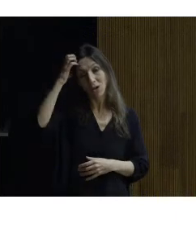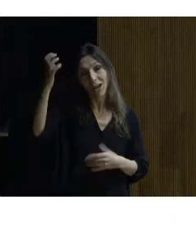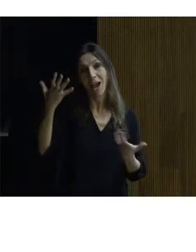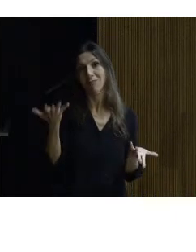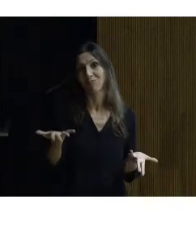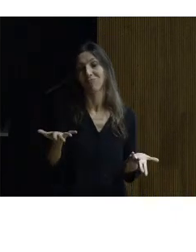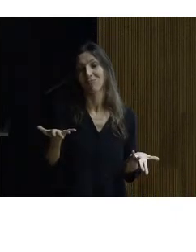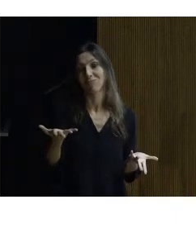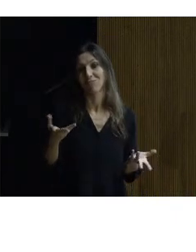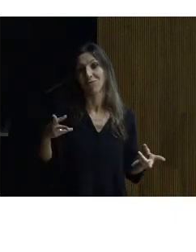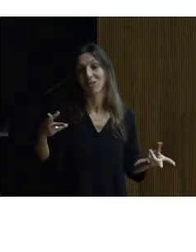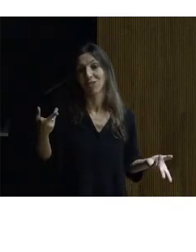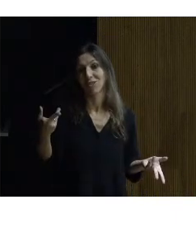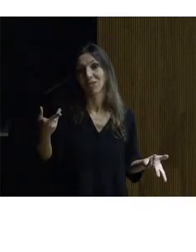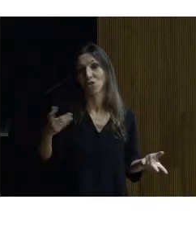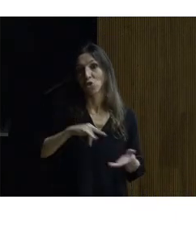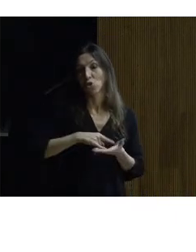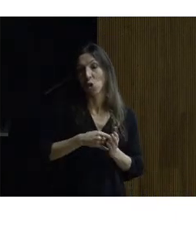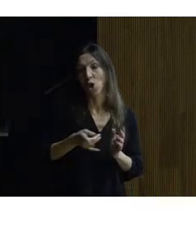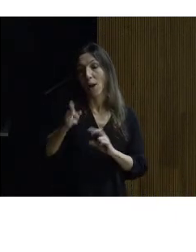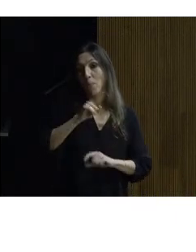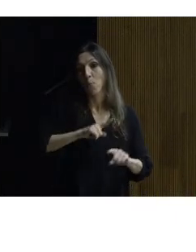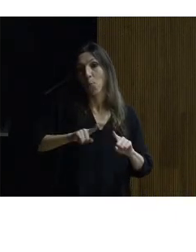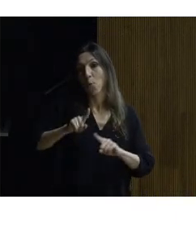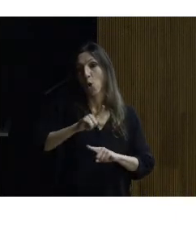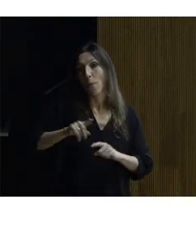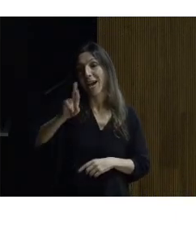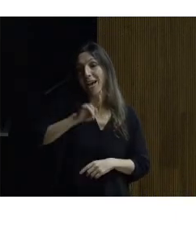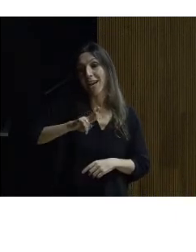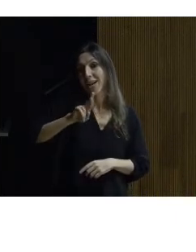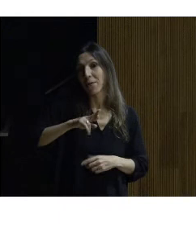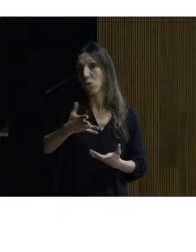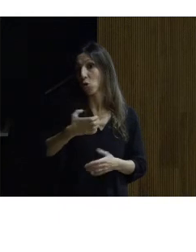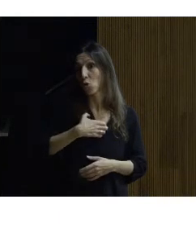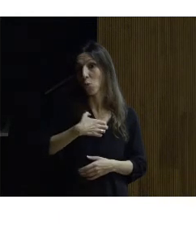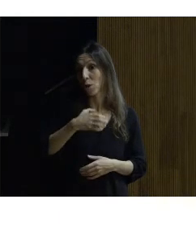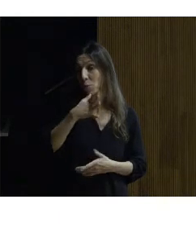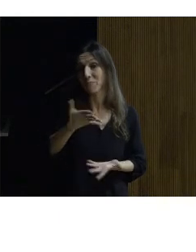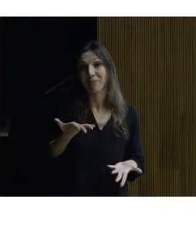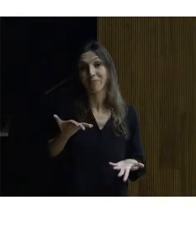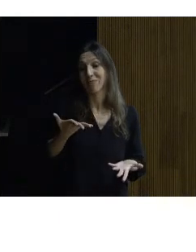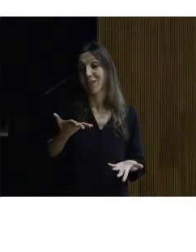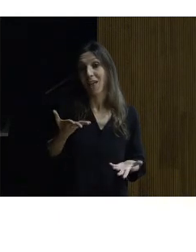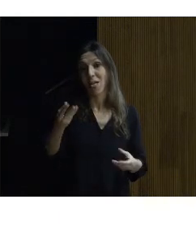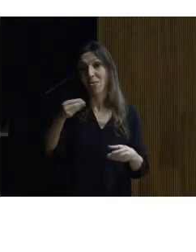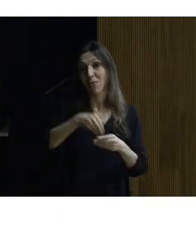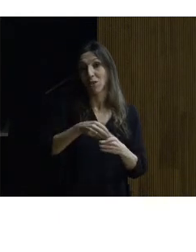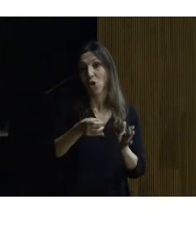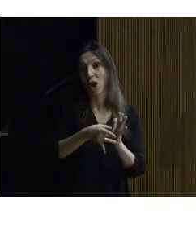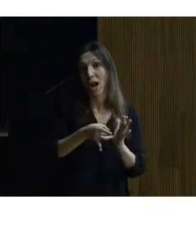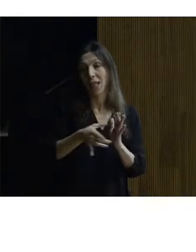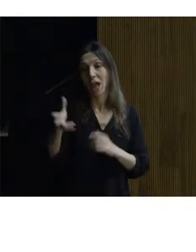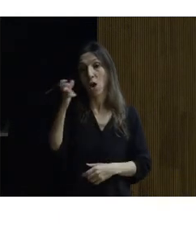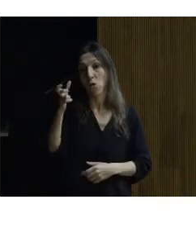justamente porque eso forma parte de la calidad acústica del recinto o bien en aquellos sitios en los que